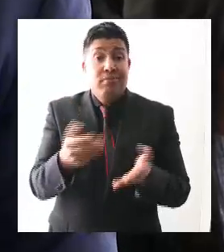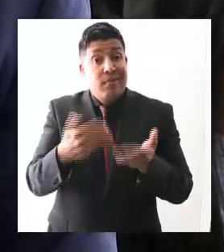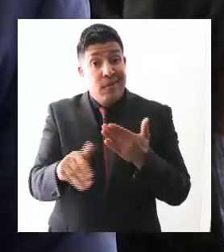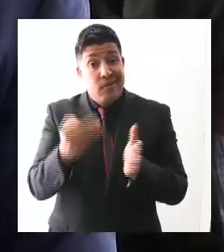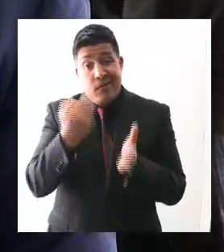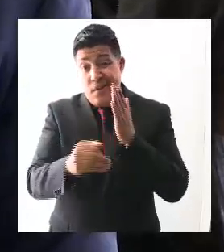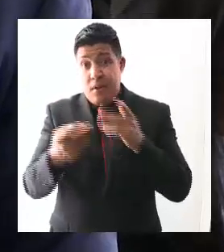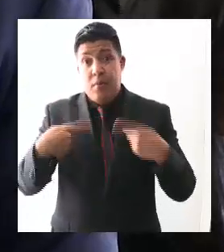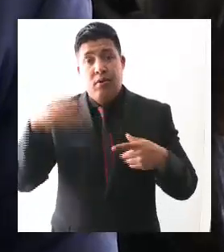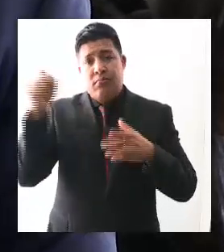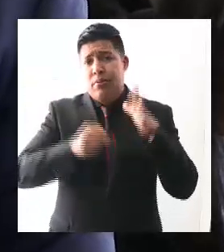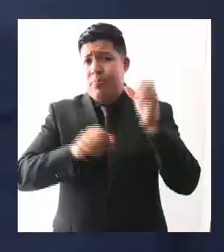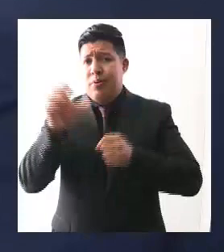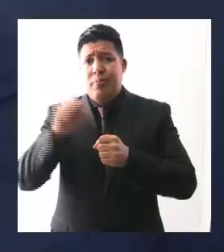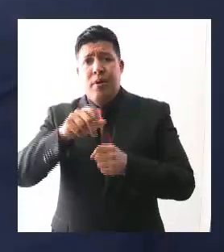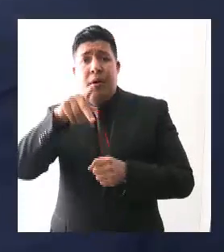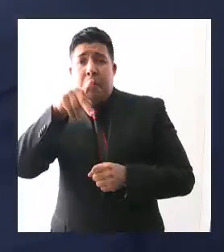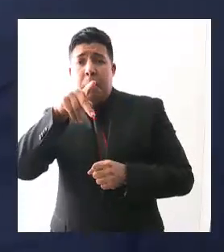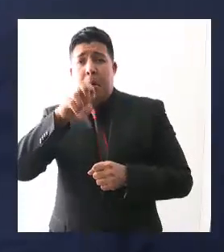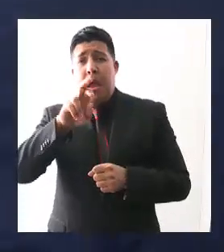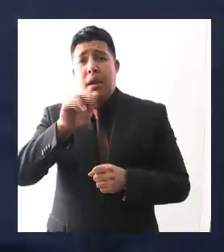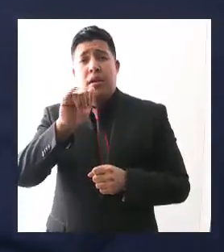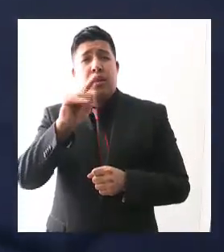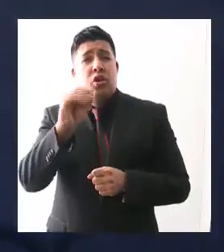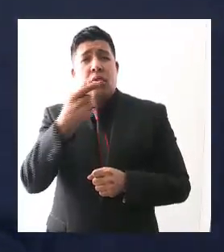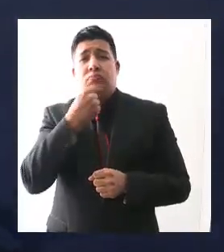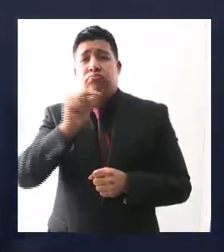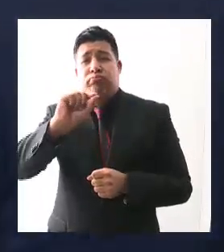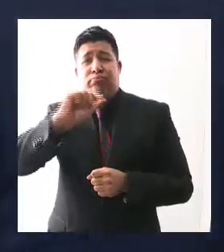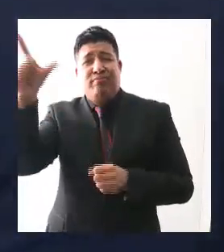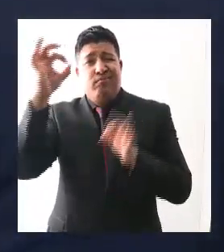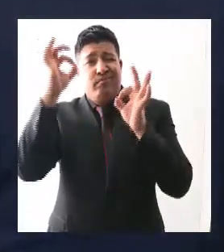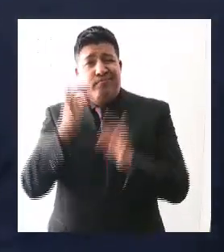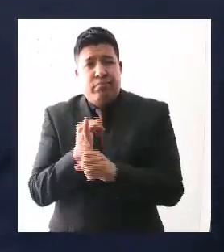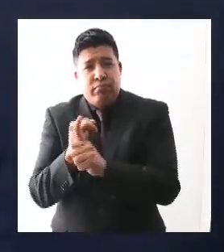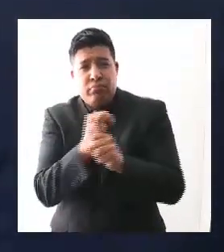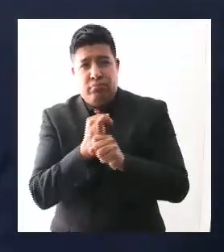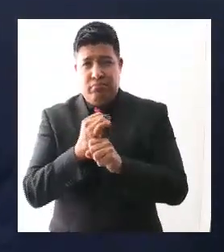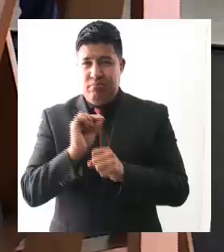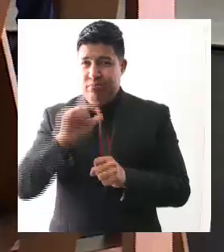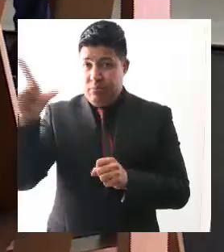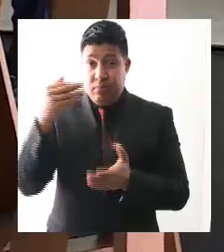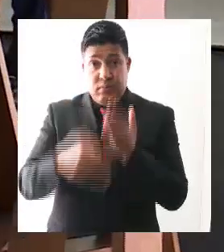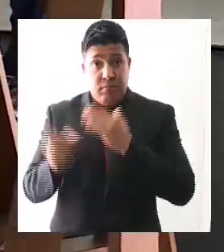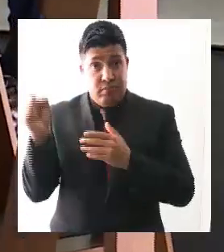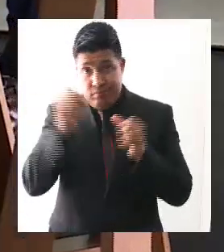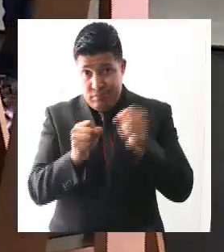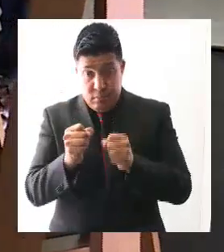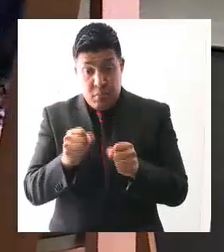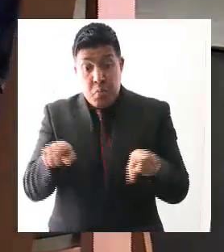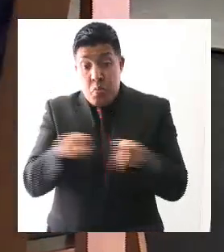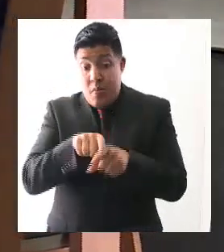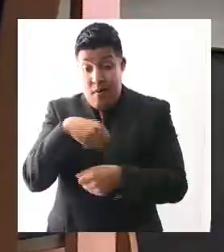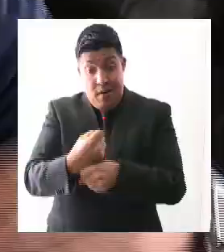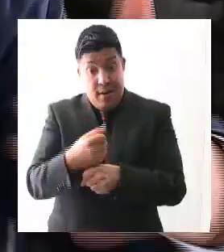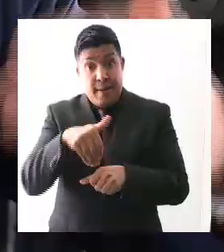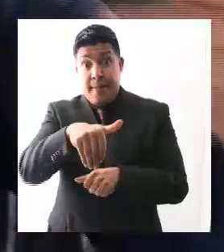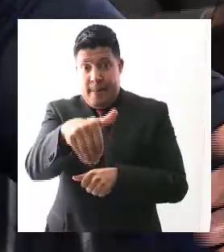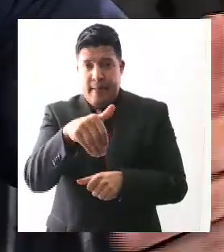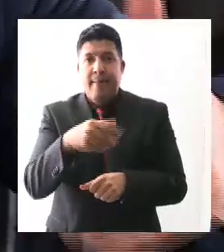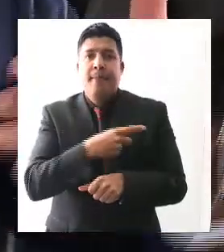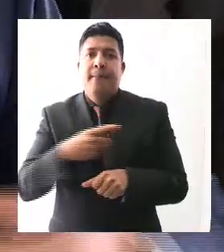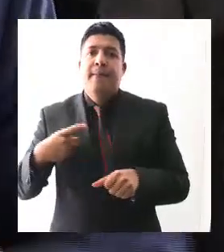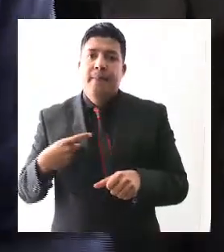peritos profesionales, mayor número de ministerios públicos, lo he autorizado para que en este mismo año podamos seguir soportando y